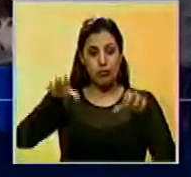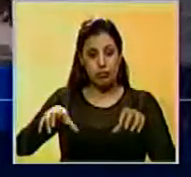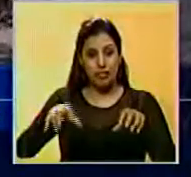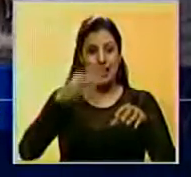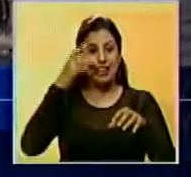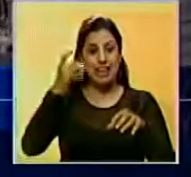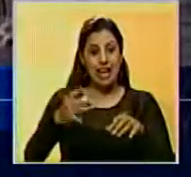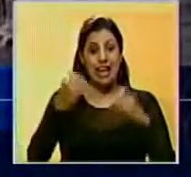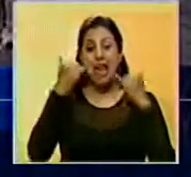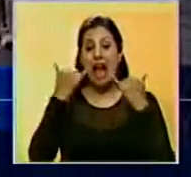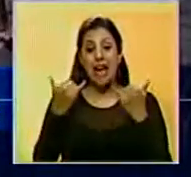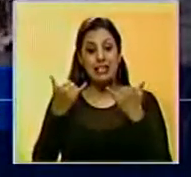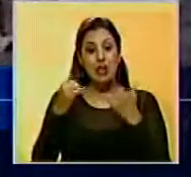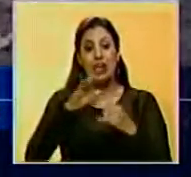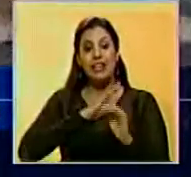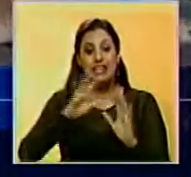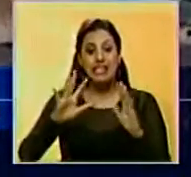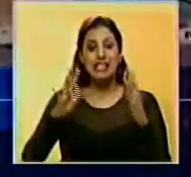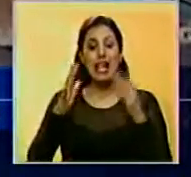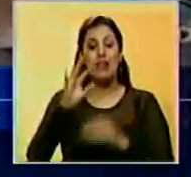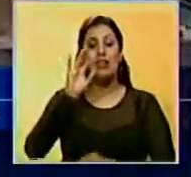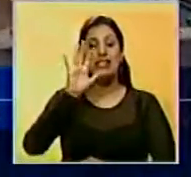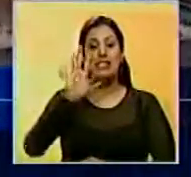italiano y hasta el momento han sido recuperados cinco cadáveres.